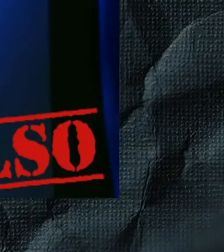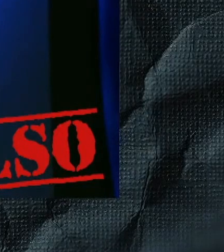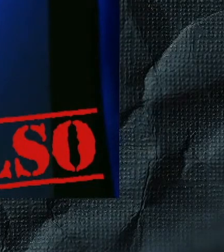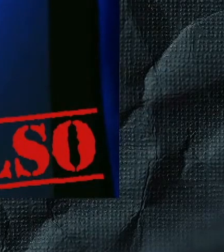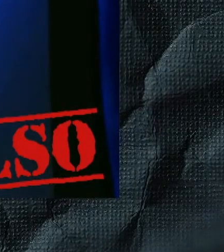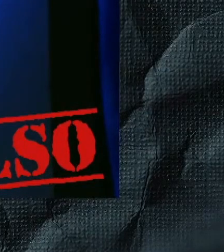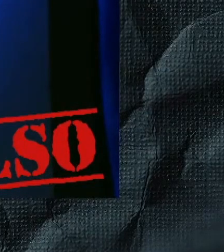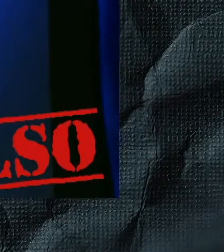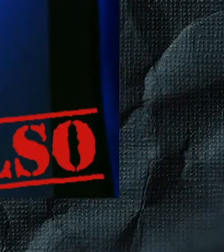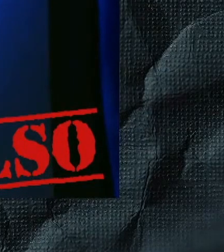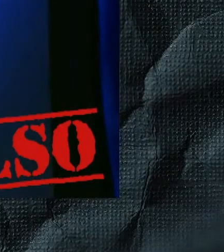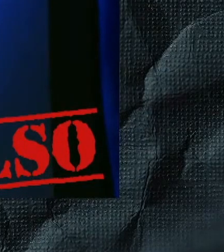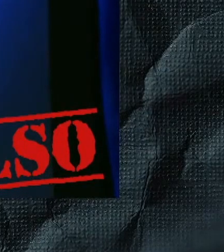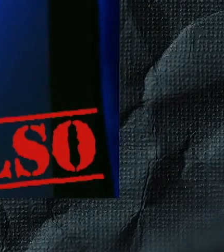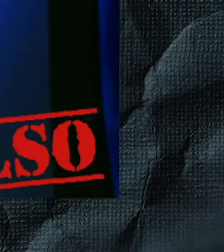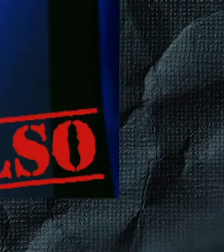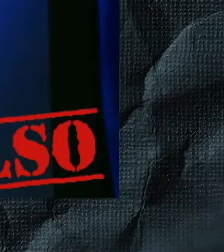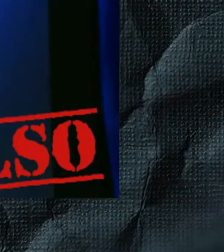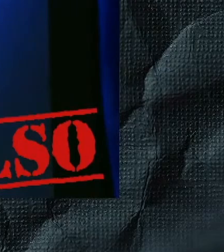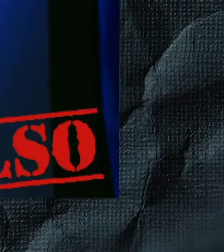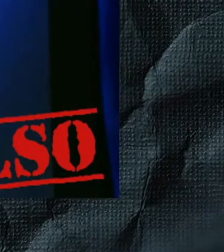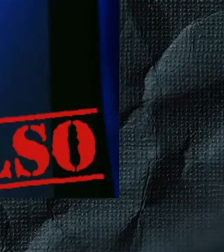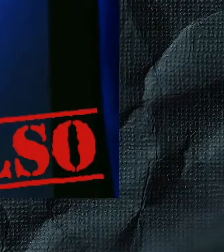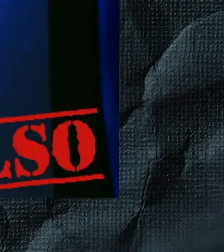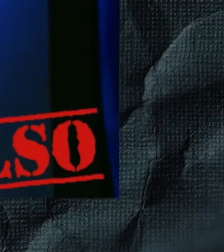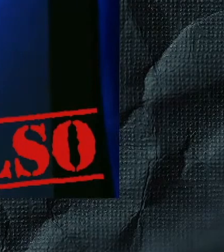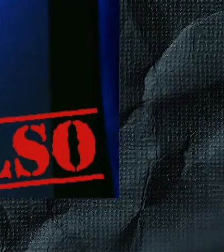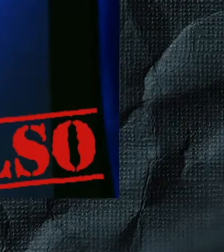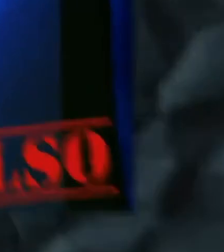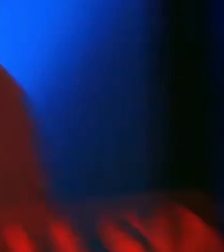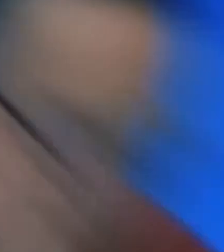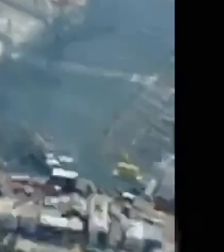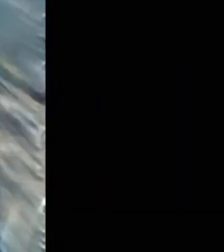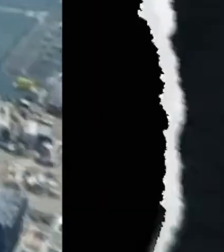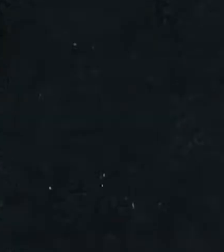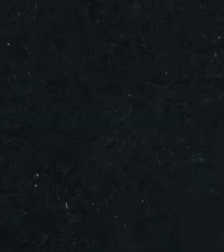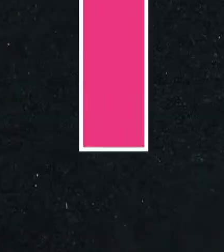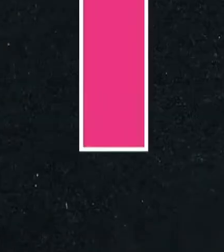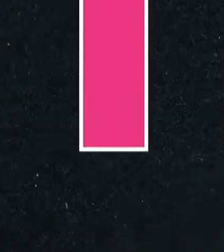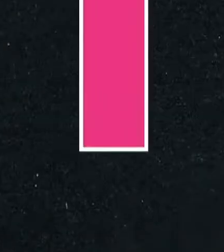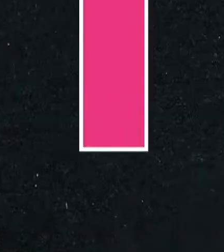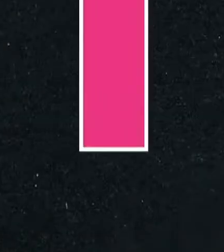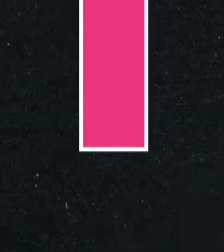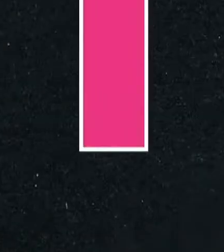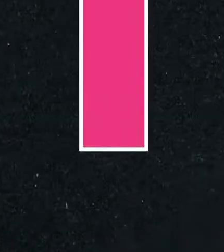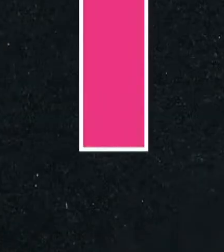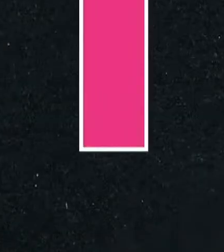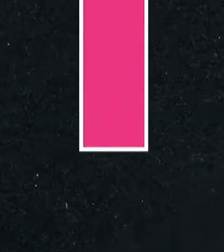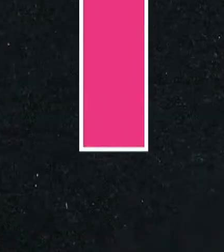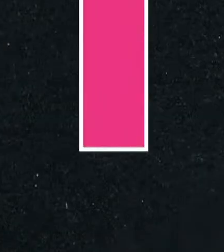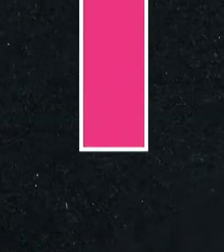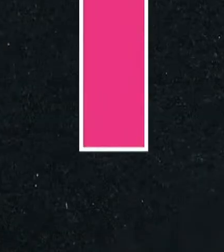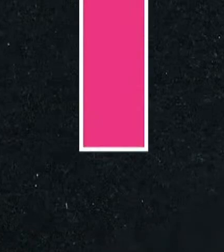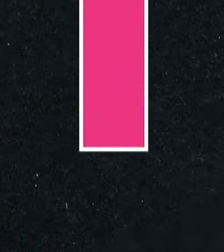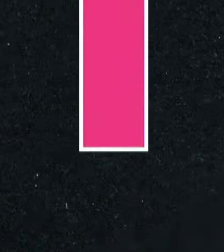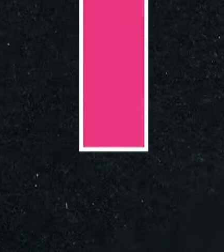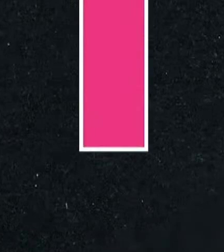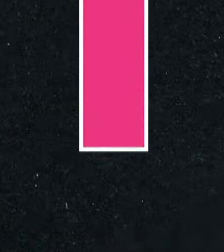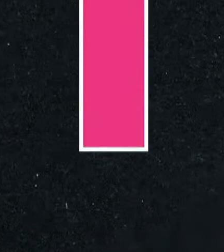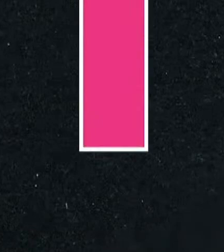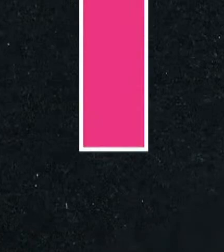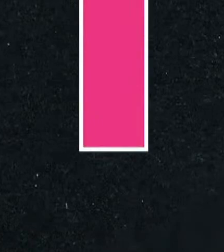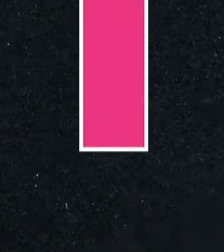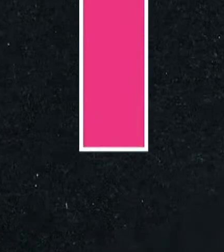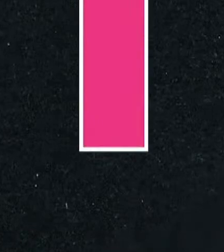sobrecostos del Tren Maya, a los sobrecostos de Dos Bocas. Uno. Falso que la compra a